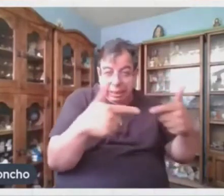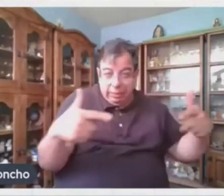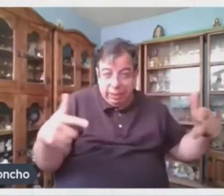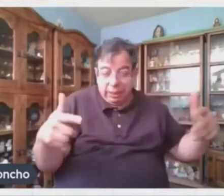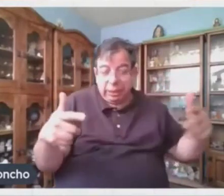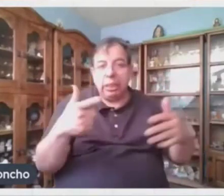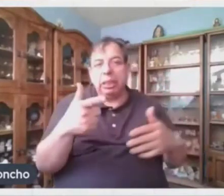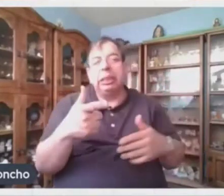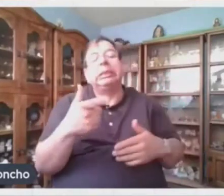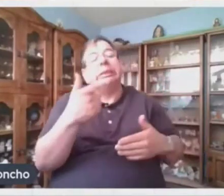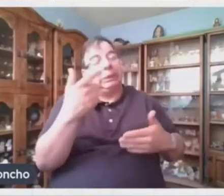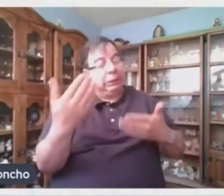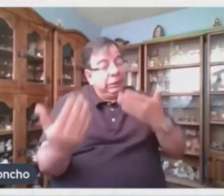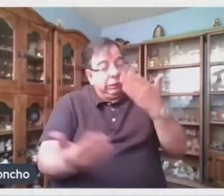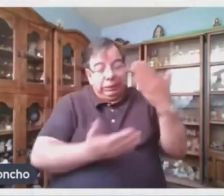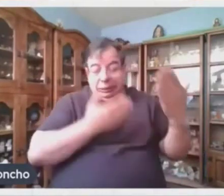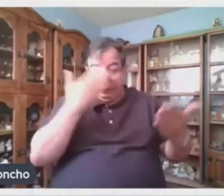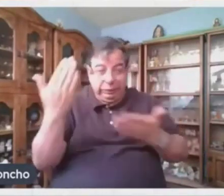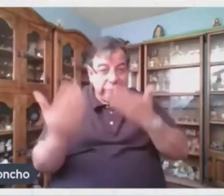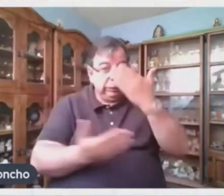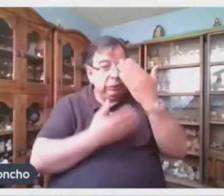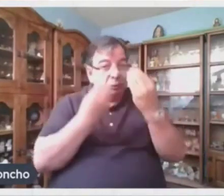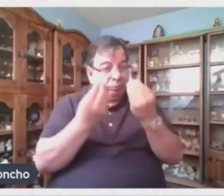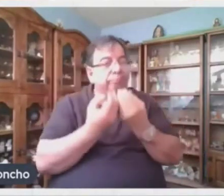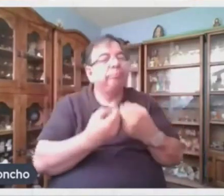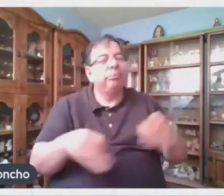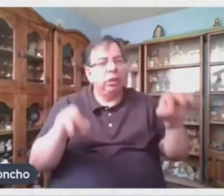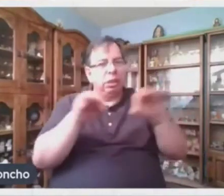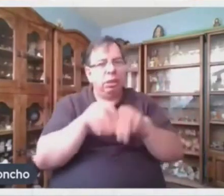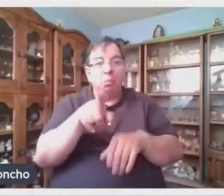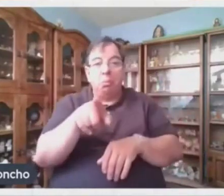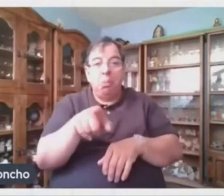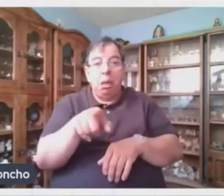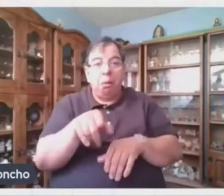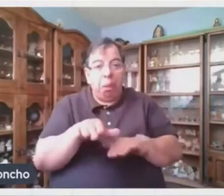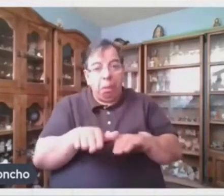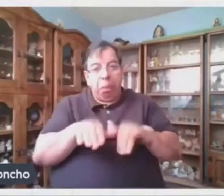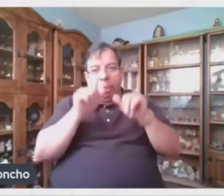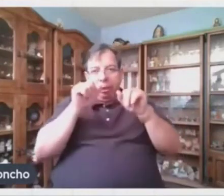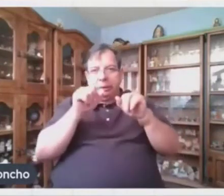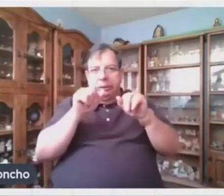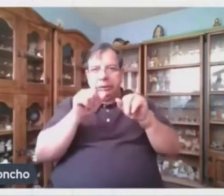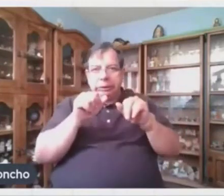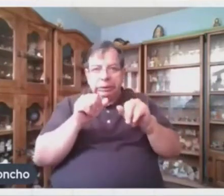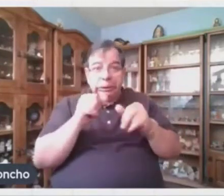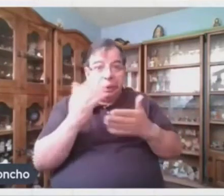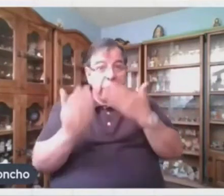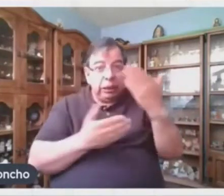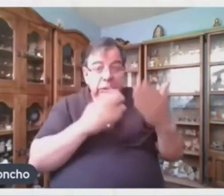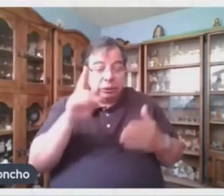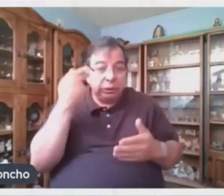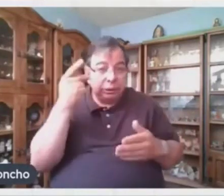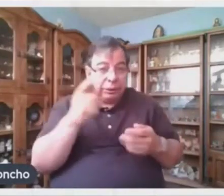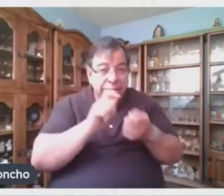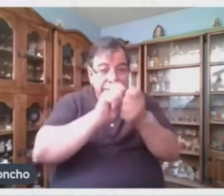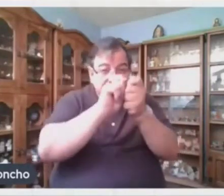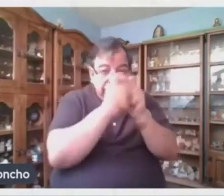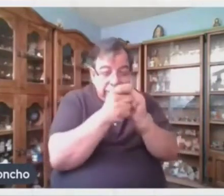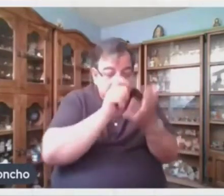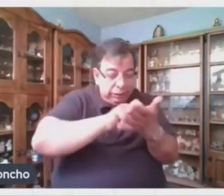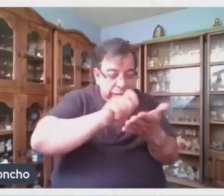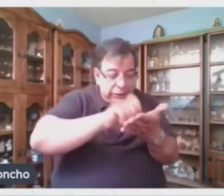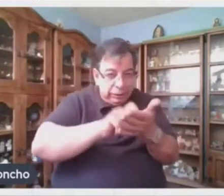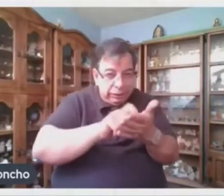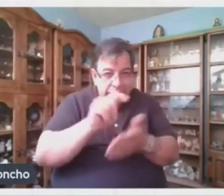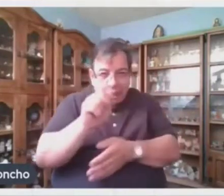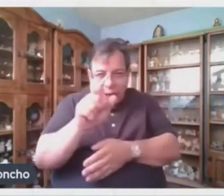que estudiemos mucho Pero no se desanimen La carrera de traductor Puede ser una excelente opción Para